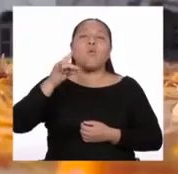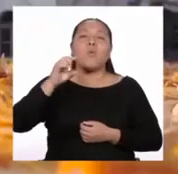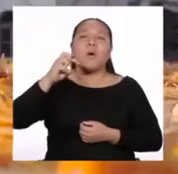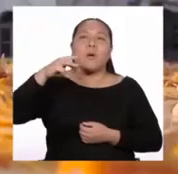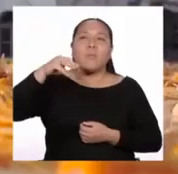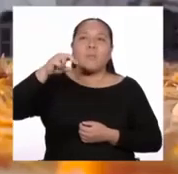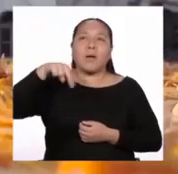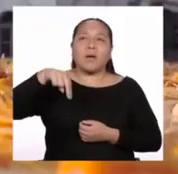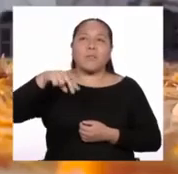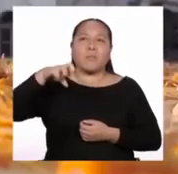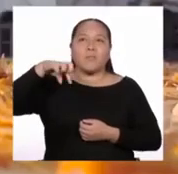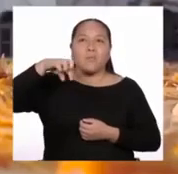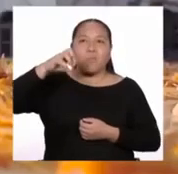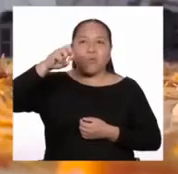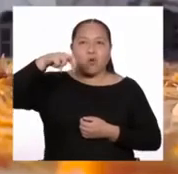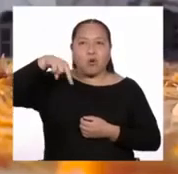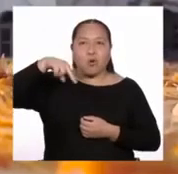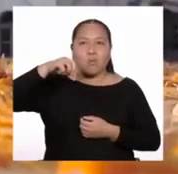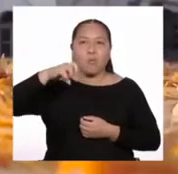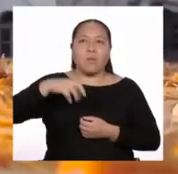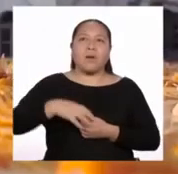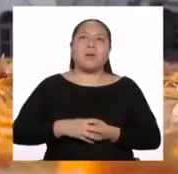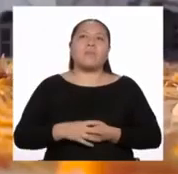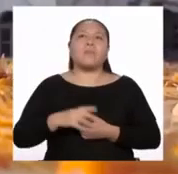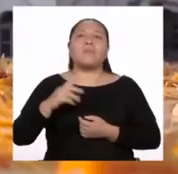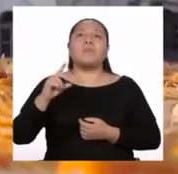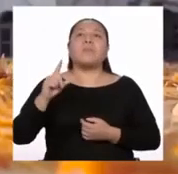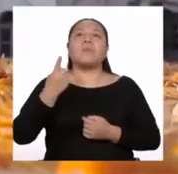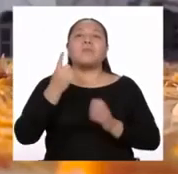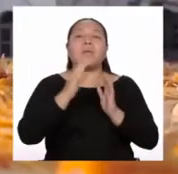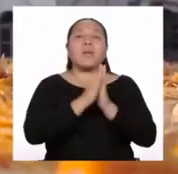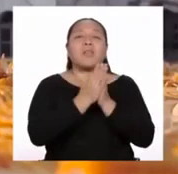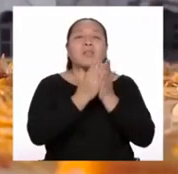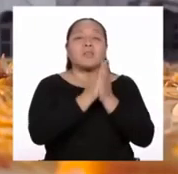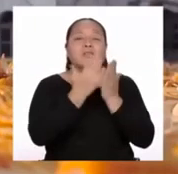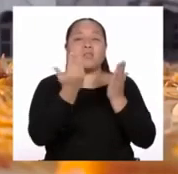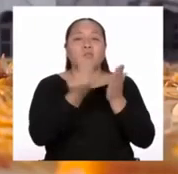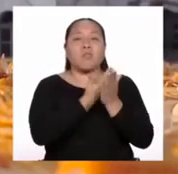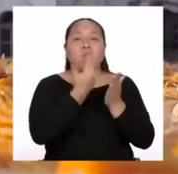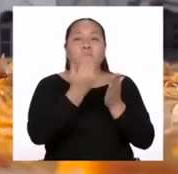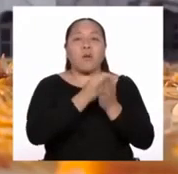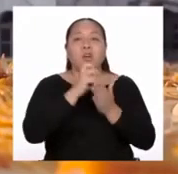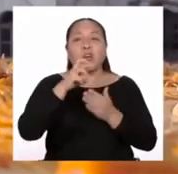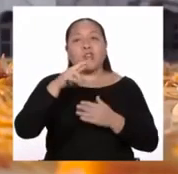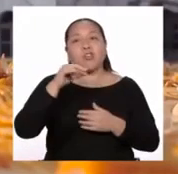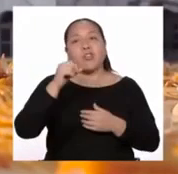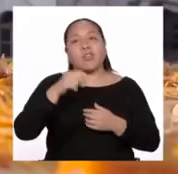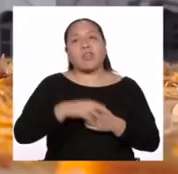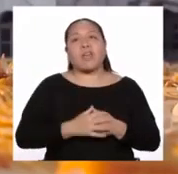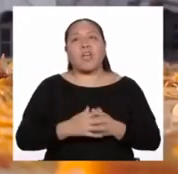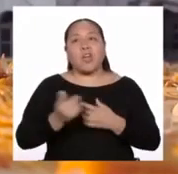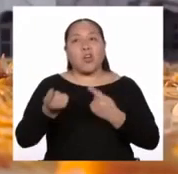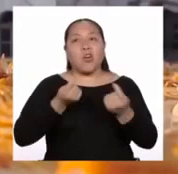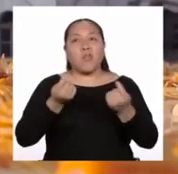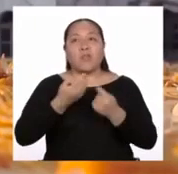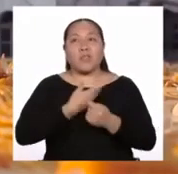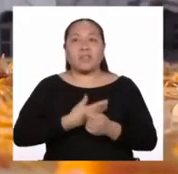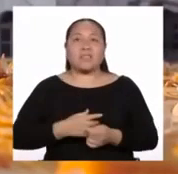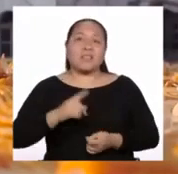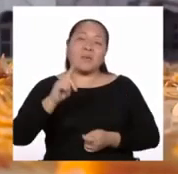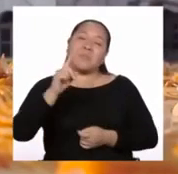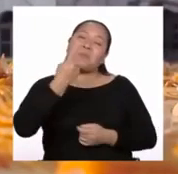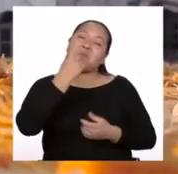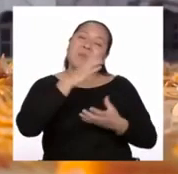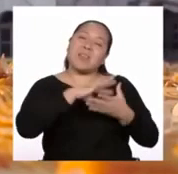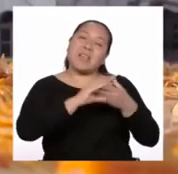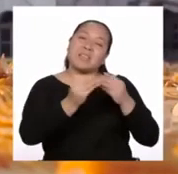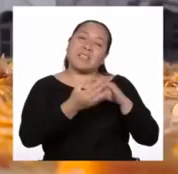autor de la primera nueva crónica y buen gobierno de este reino que por supuesto es una de nuestras primeras historias hasta la